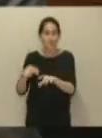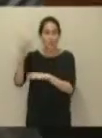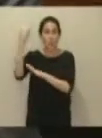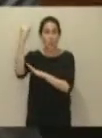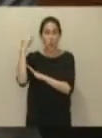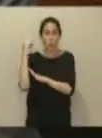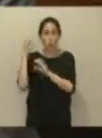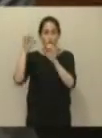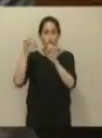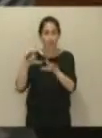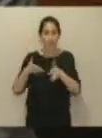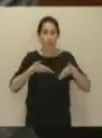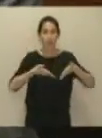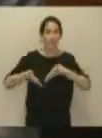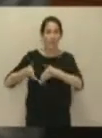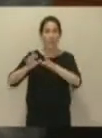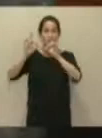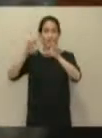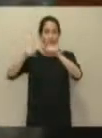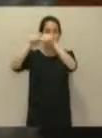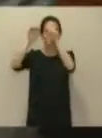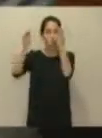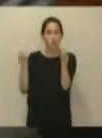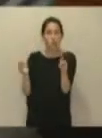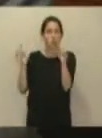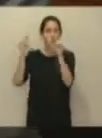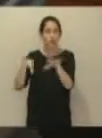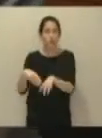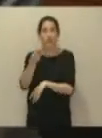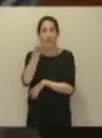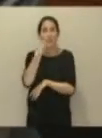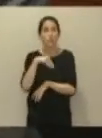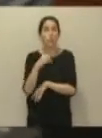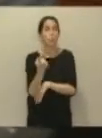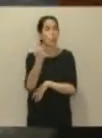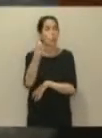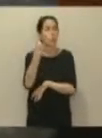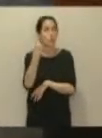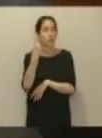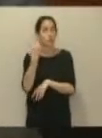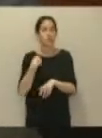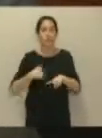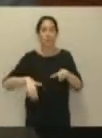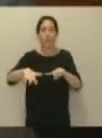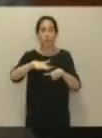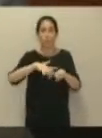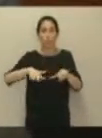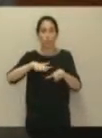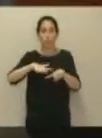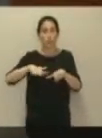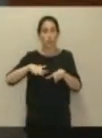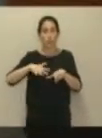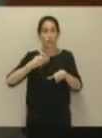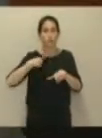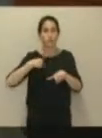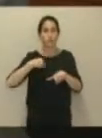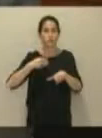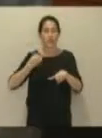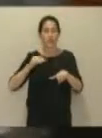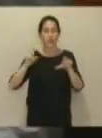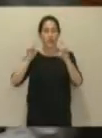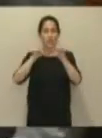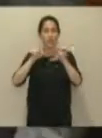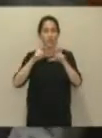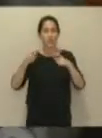carreteras, sin pórticos, con una sola excepción, una zona que ocupa la denominada regasificadora,